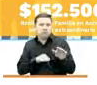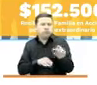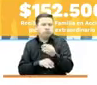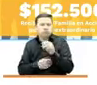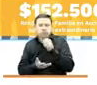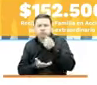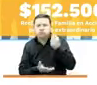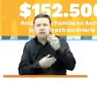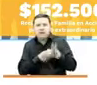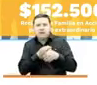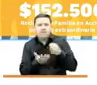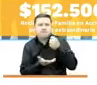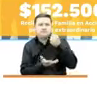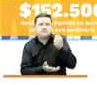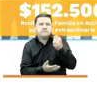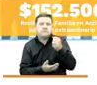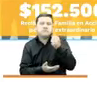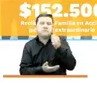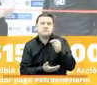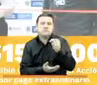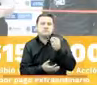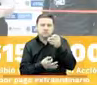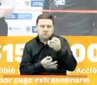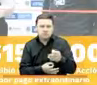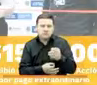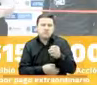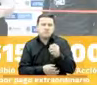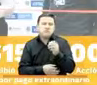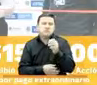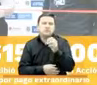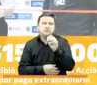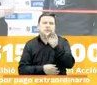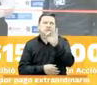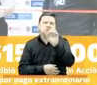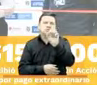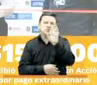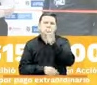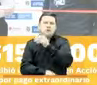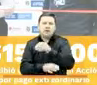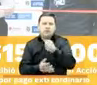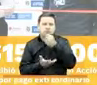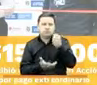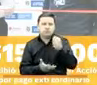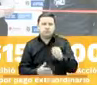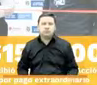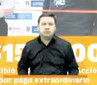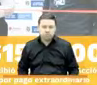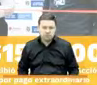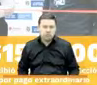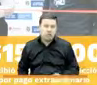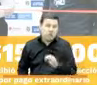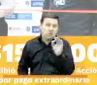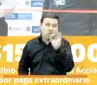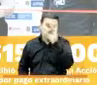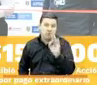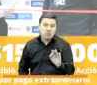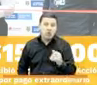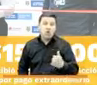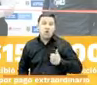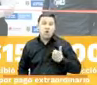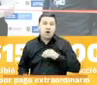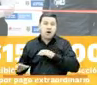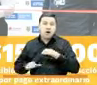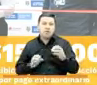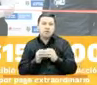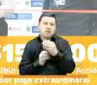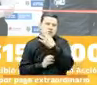inversión adicional al presupuesto oficial por un monto de 3.9 billones de pesos. En promedio, un joven en acción recibió